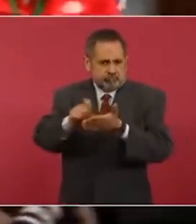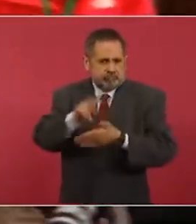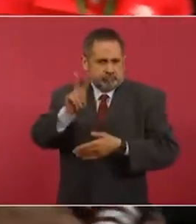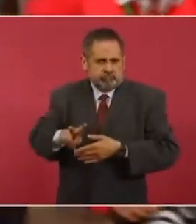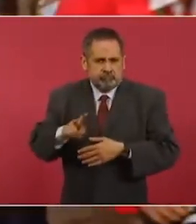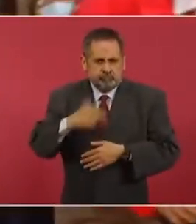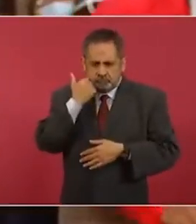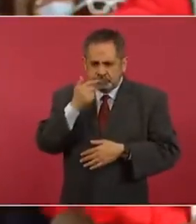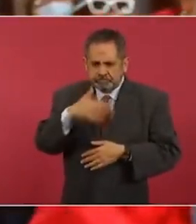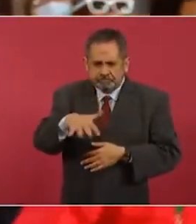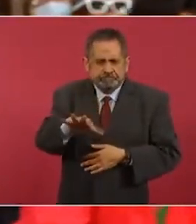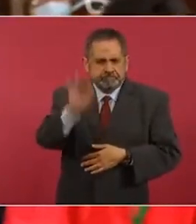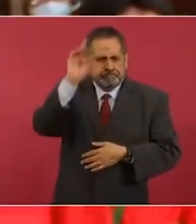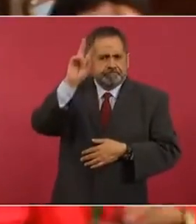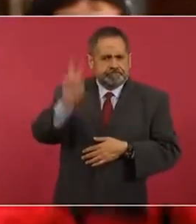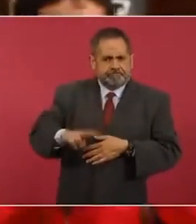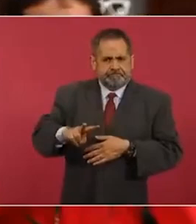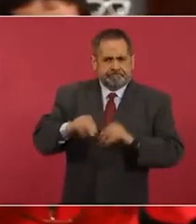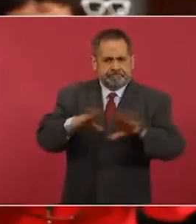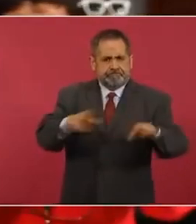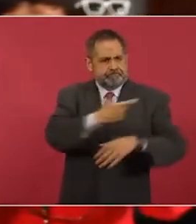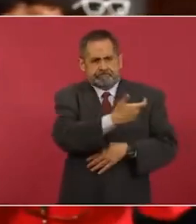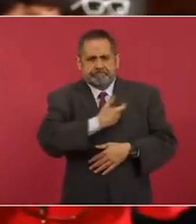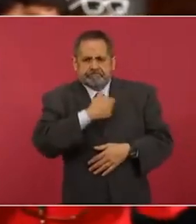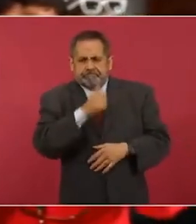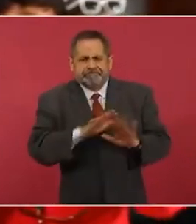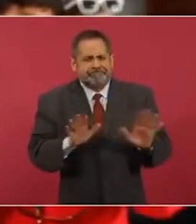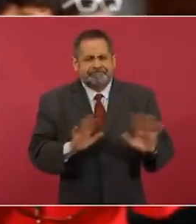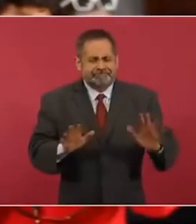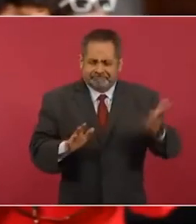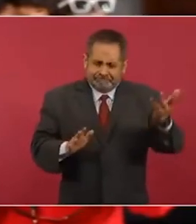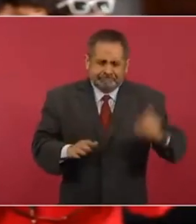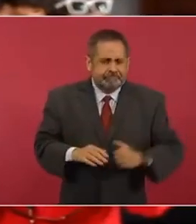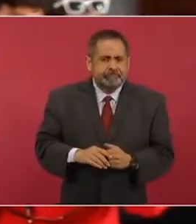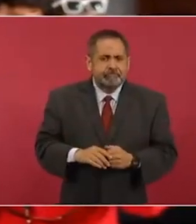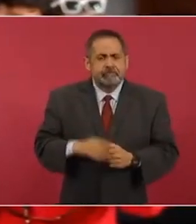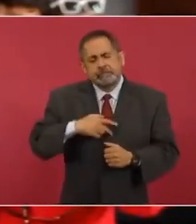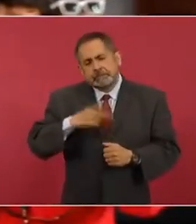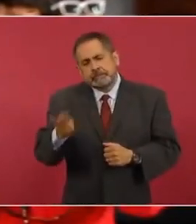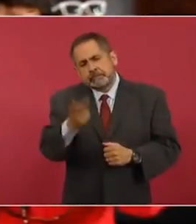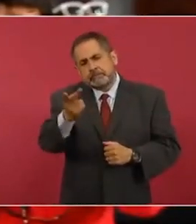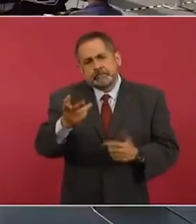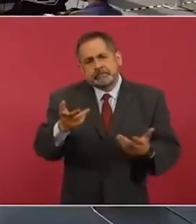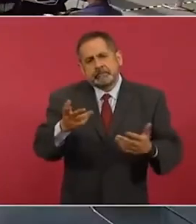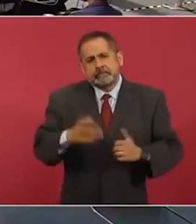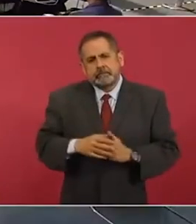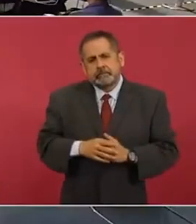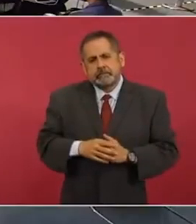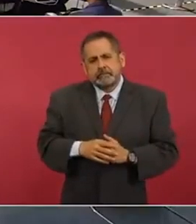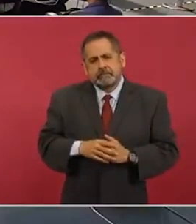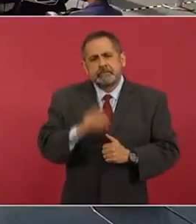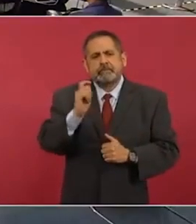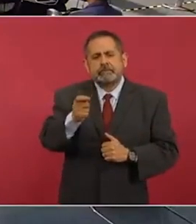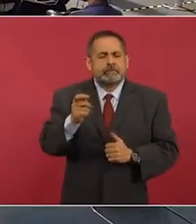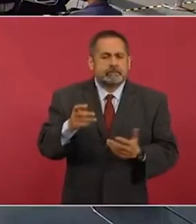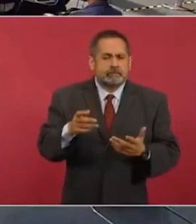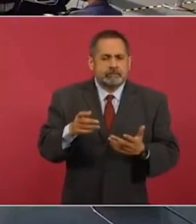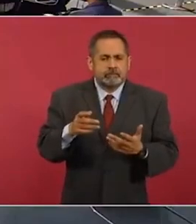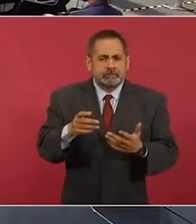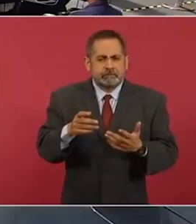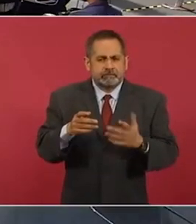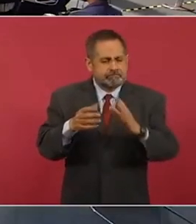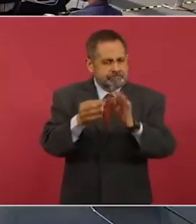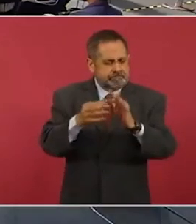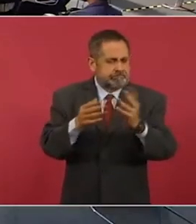buscando la verdad. La pregunta que le hago, señor presidente, es más allá de las